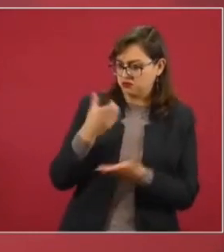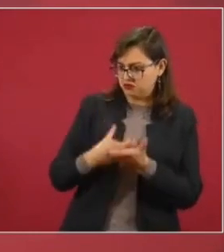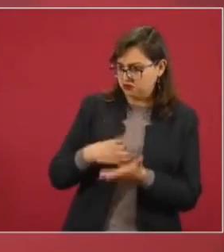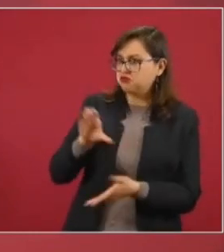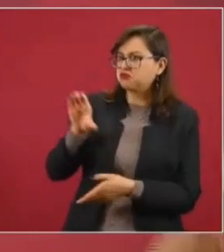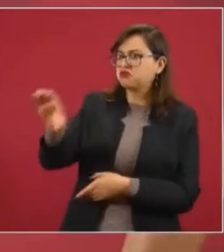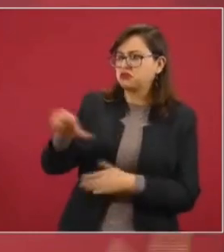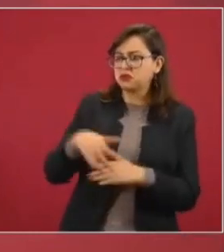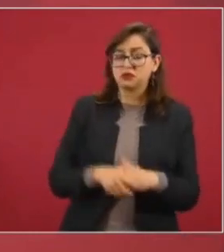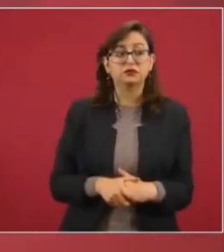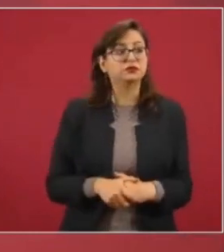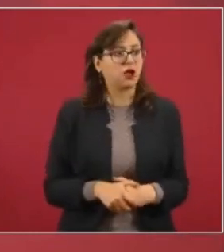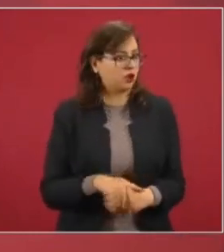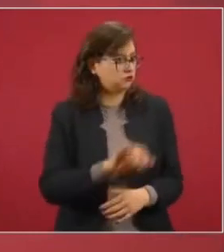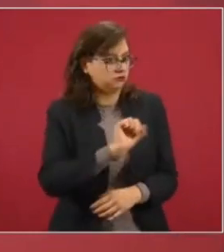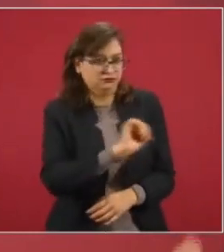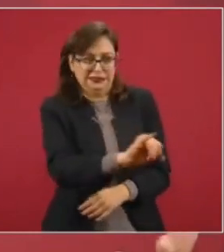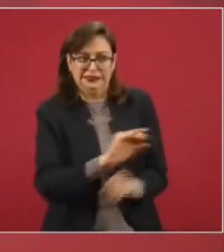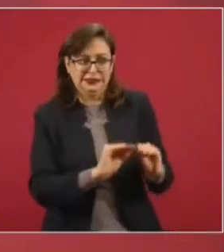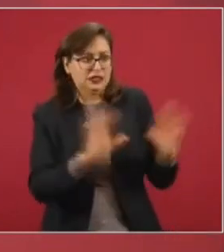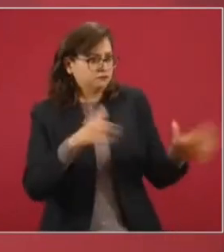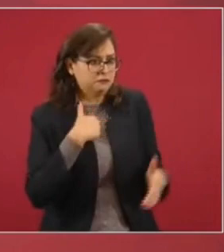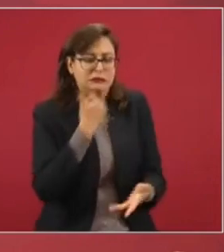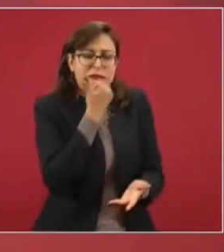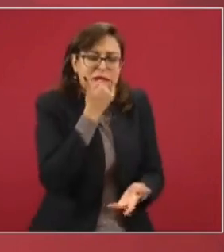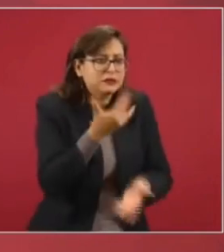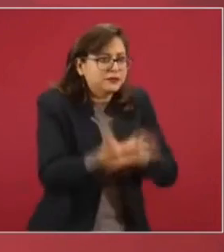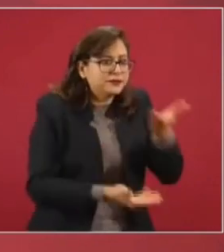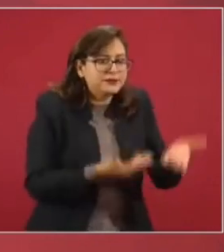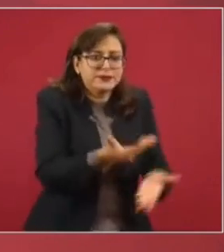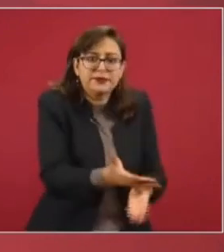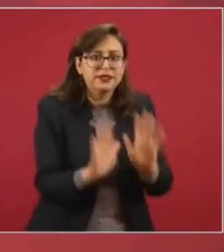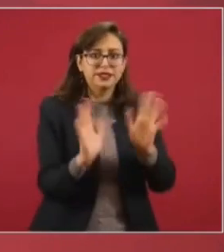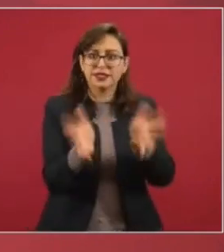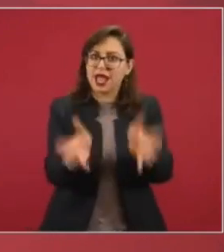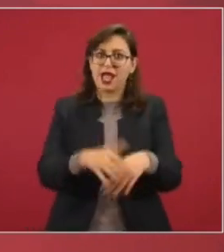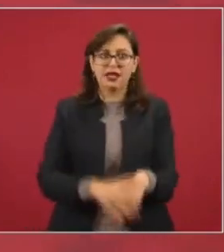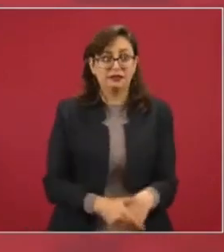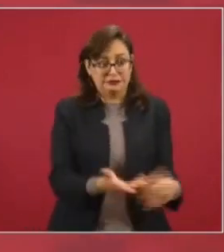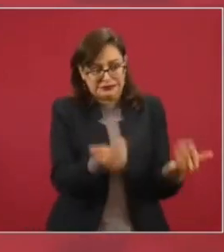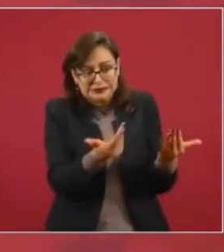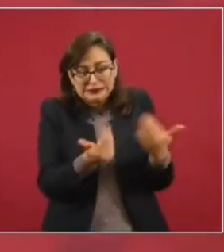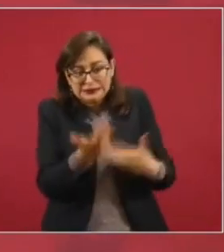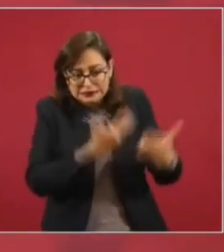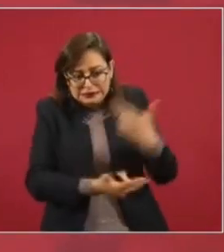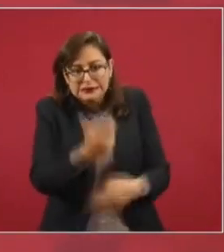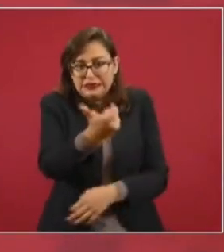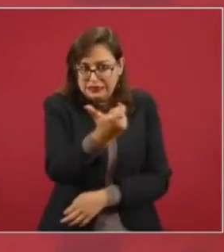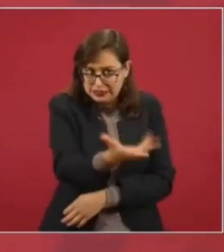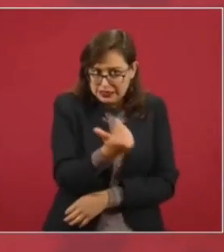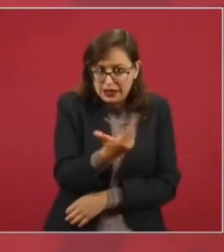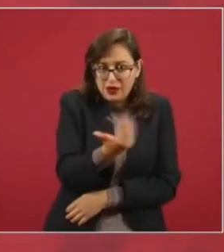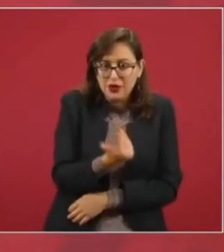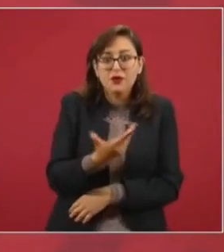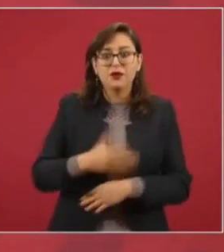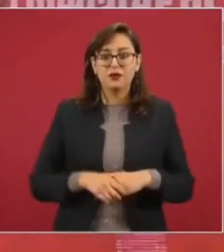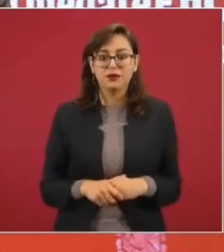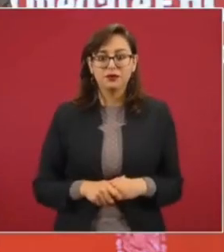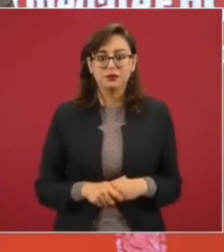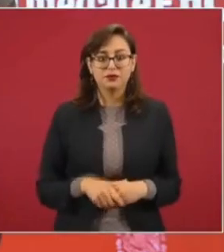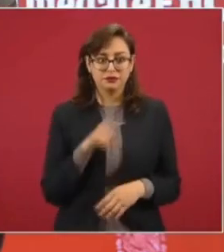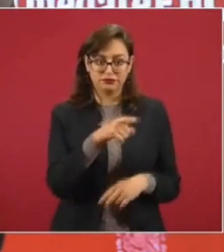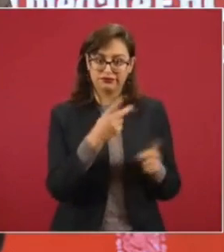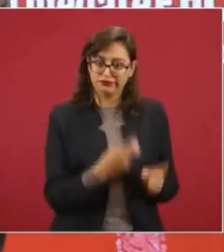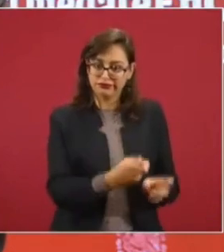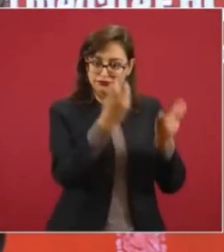ofrecí disculpa porque yo lo que quiero es que regrese, pero lo que se